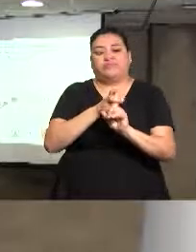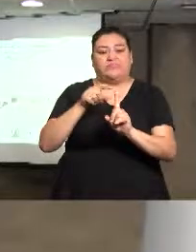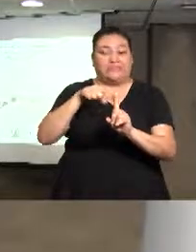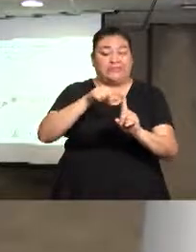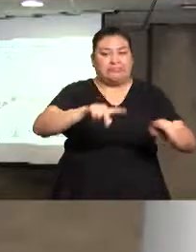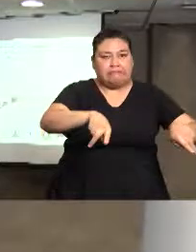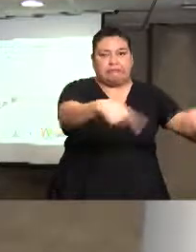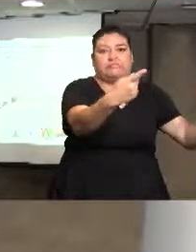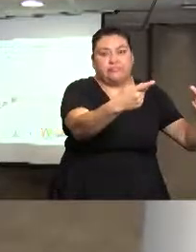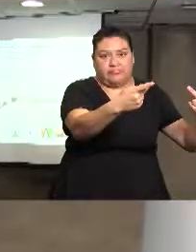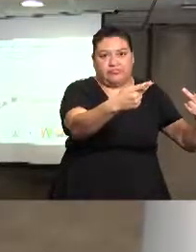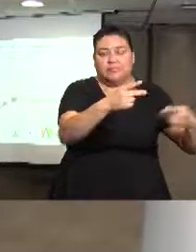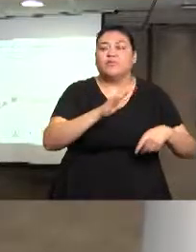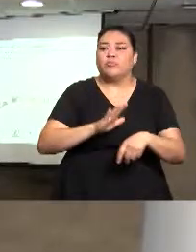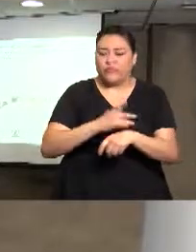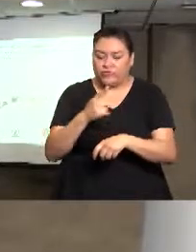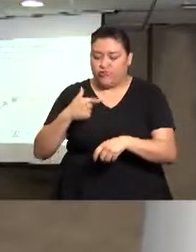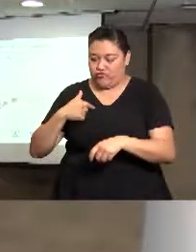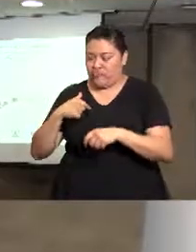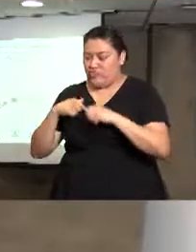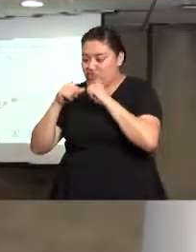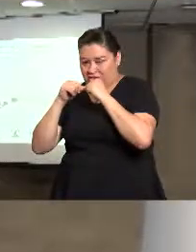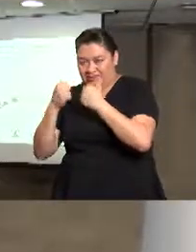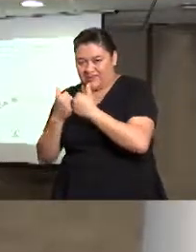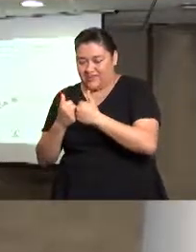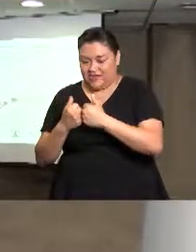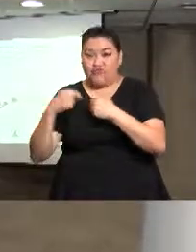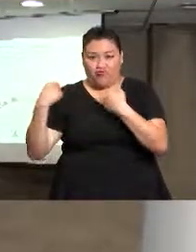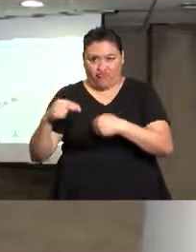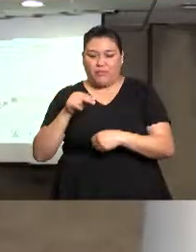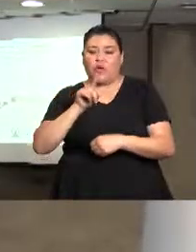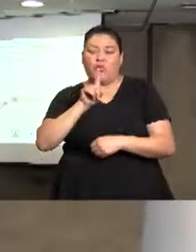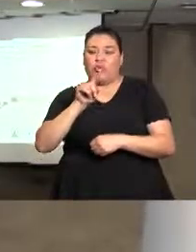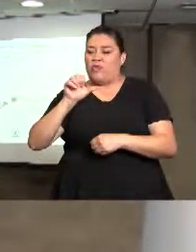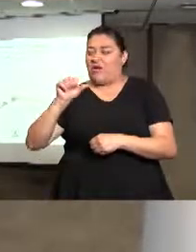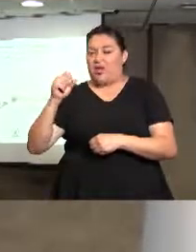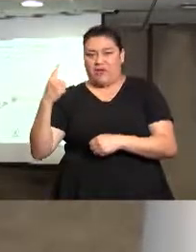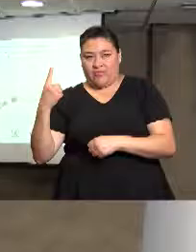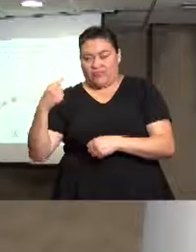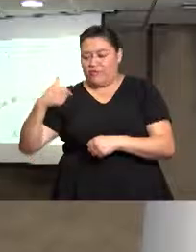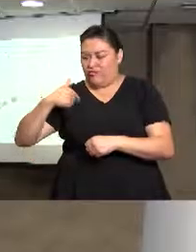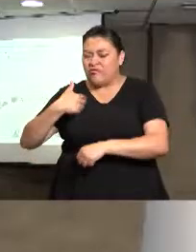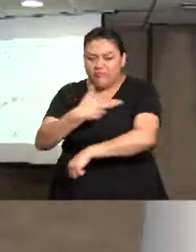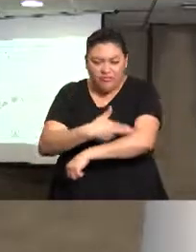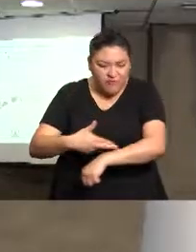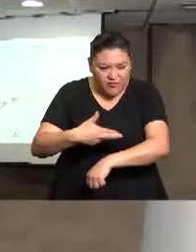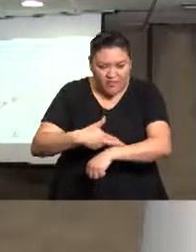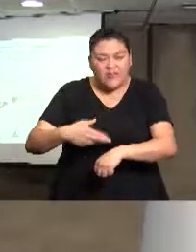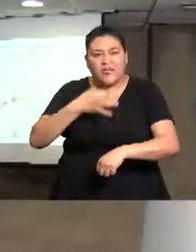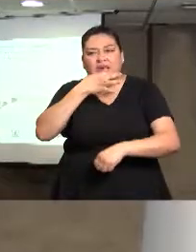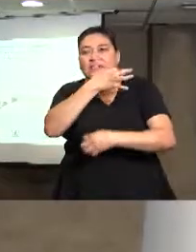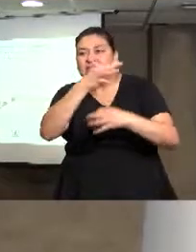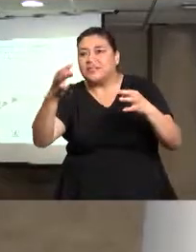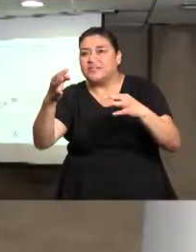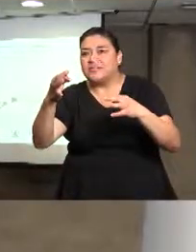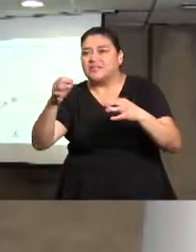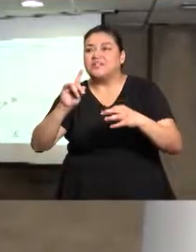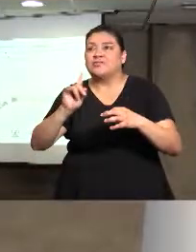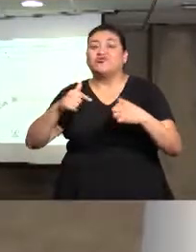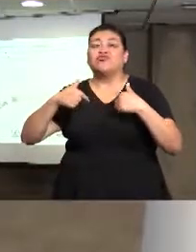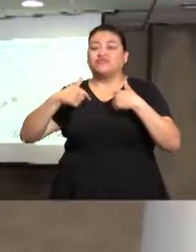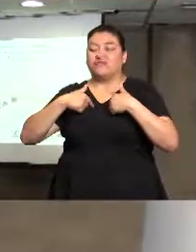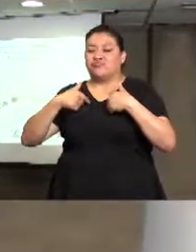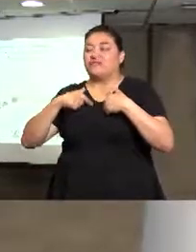ha querido hacer es crear un movimiento, un movimiento no de una fundación, por eso la verdad ni me gusta que sepan que soy de